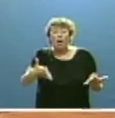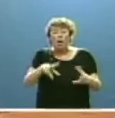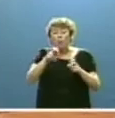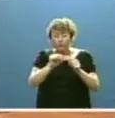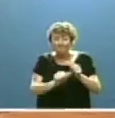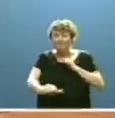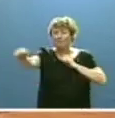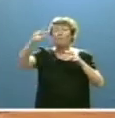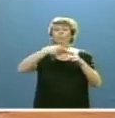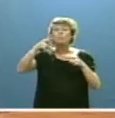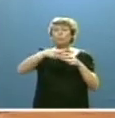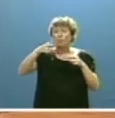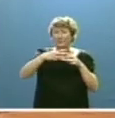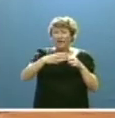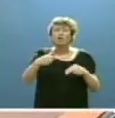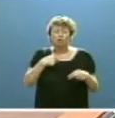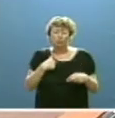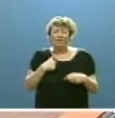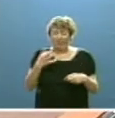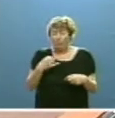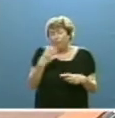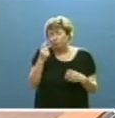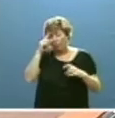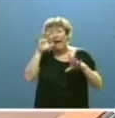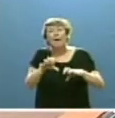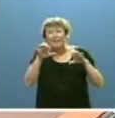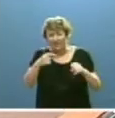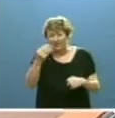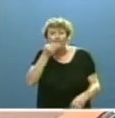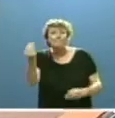tiempo político sigue teniendo mucho que aprender y mejorar.